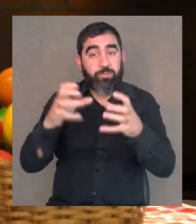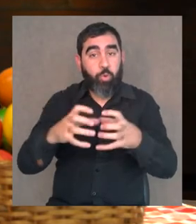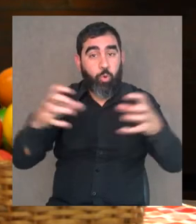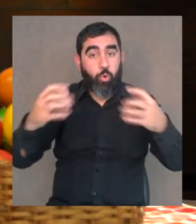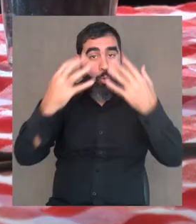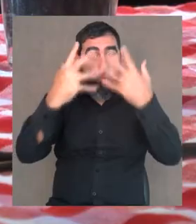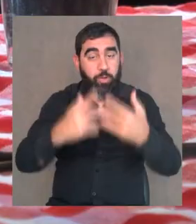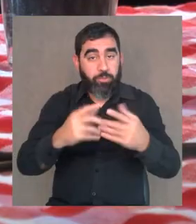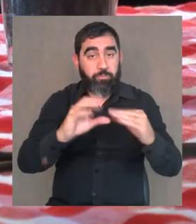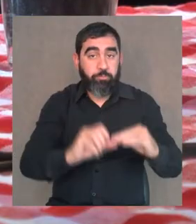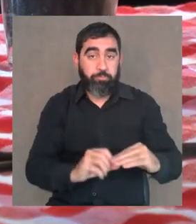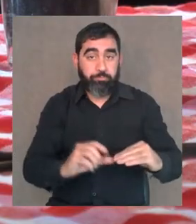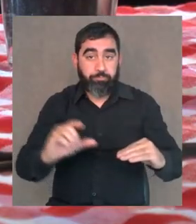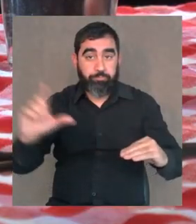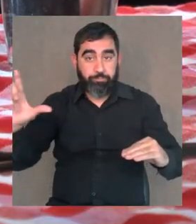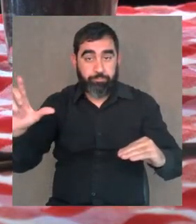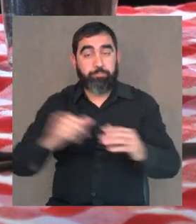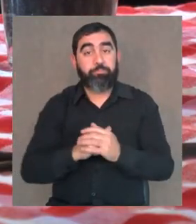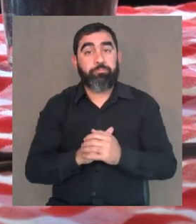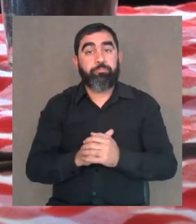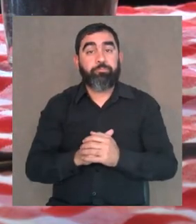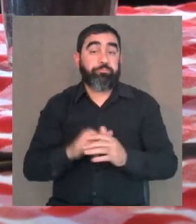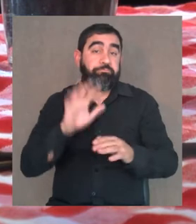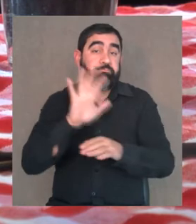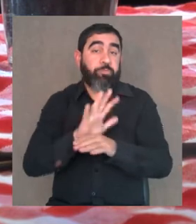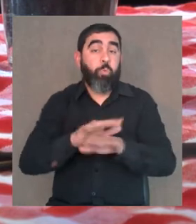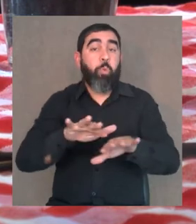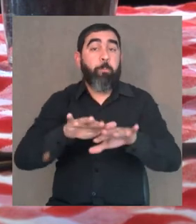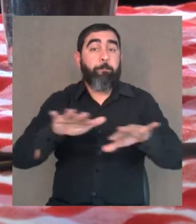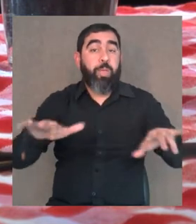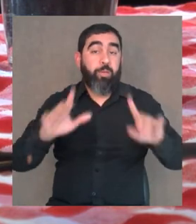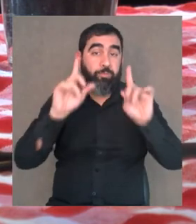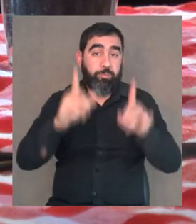forma. De más agudo a más grave. Es como un piano. Ahí va.